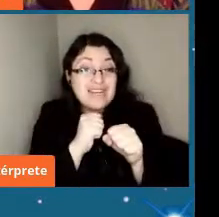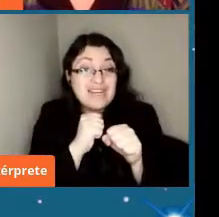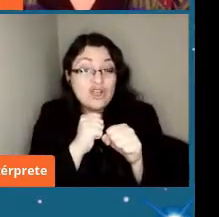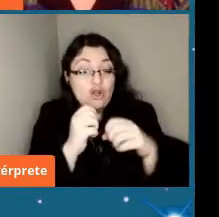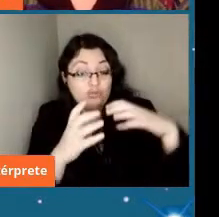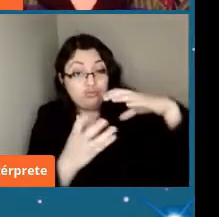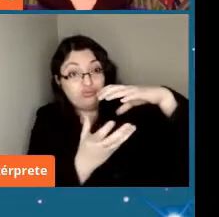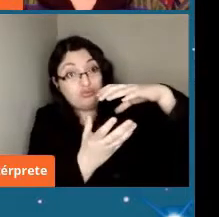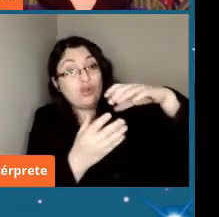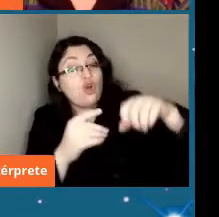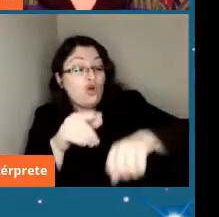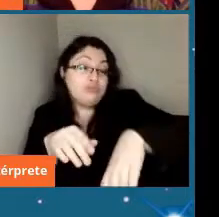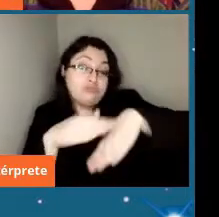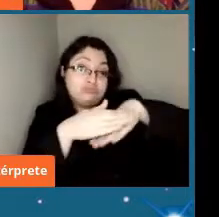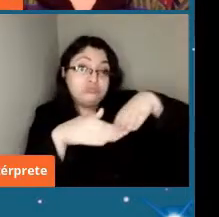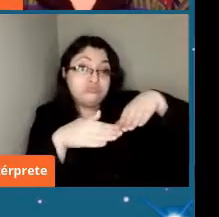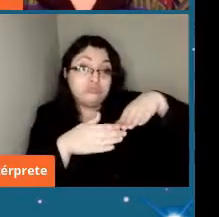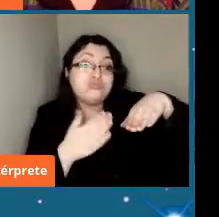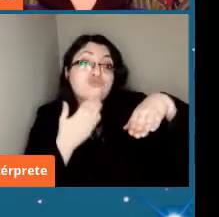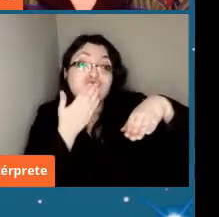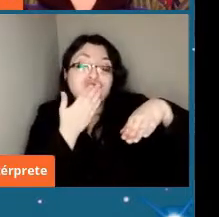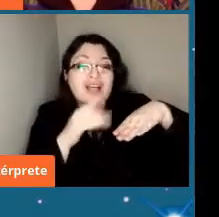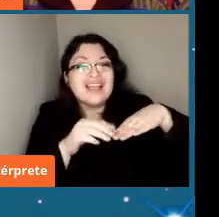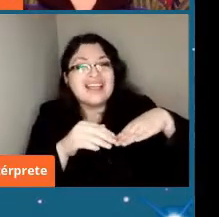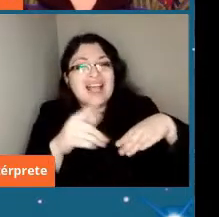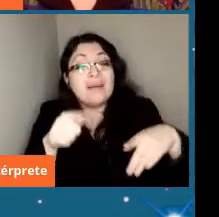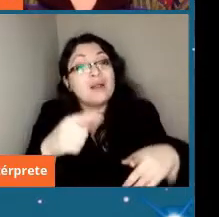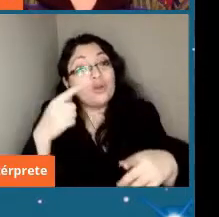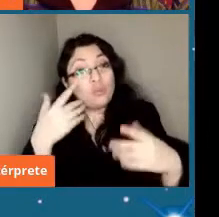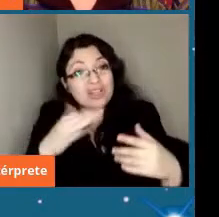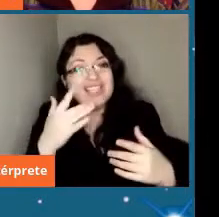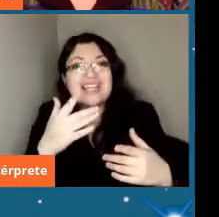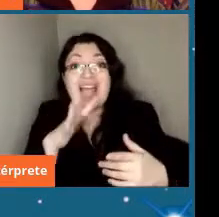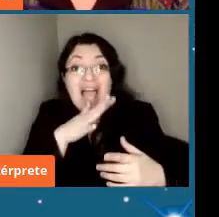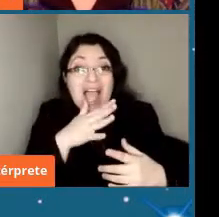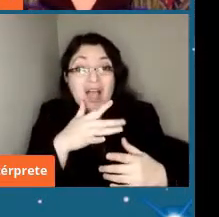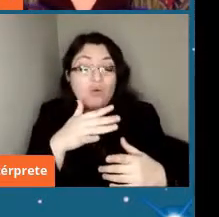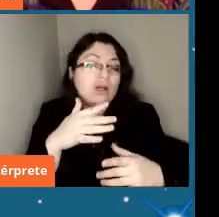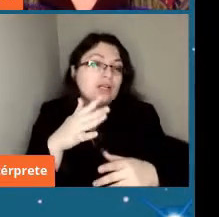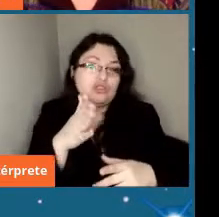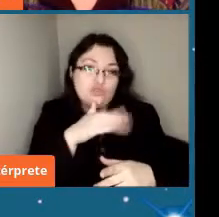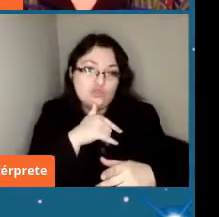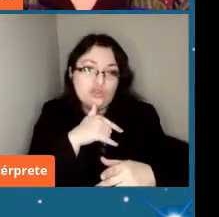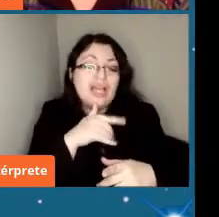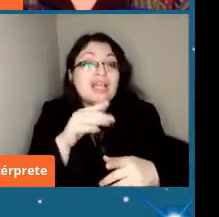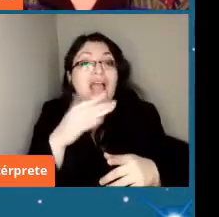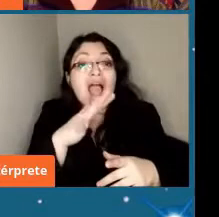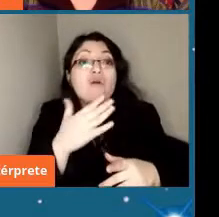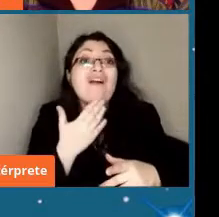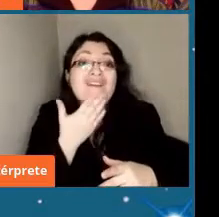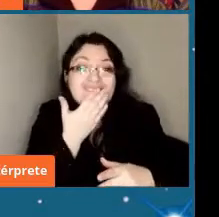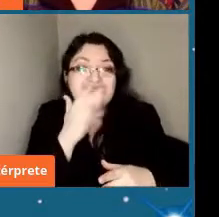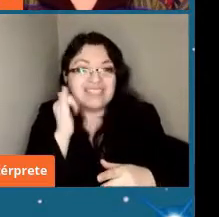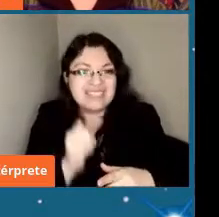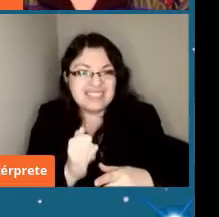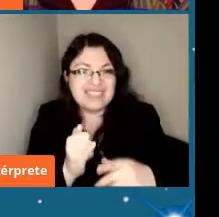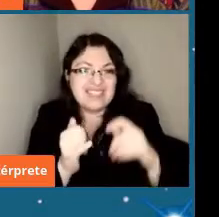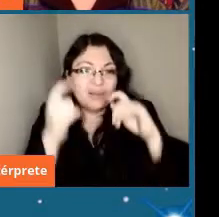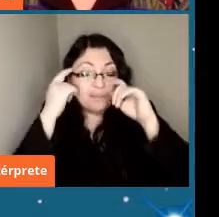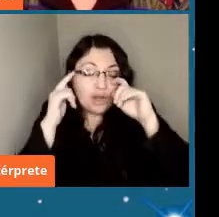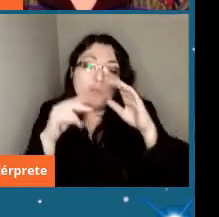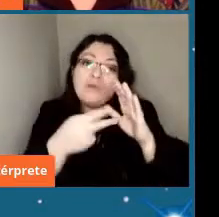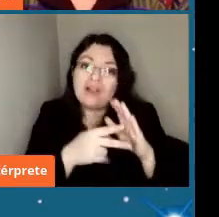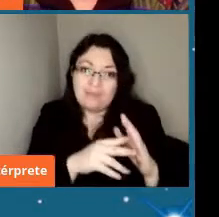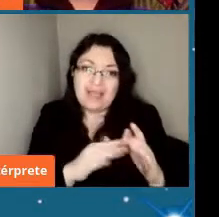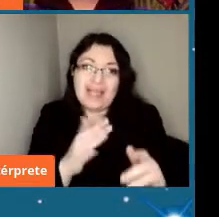líquida y acá eso se cumple perfectamente entonces los meteoritos caen en todo este hielo pero el hielo no es estable se va moviendo va